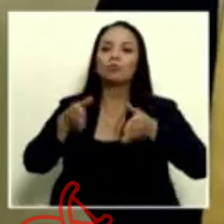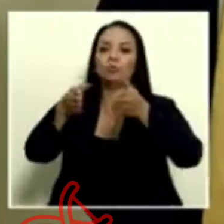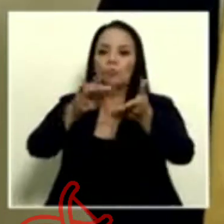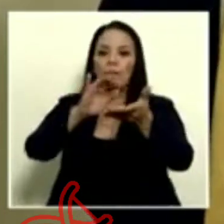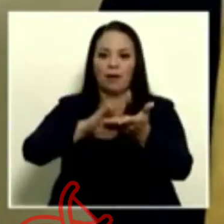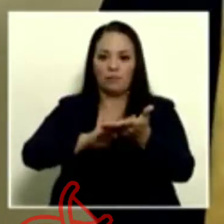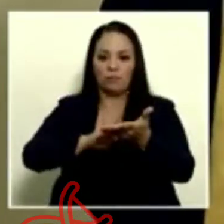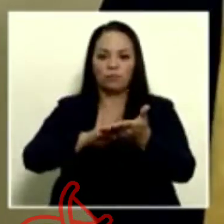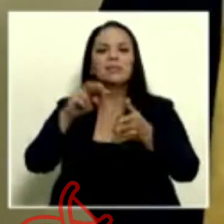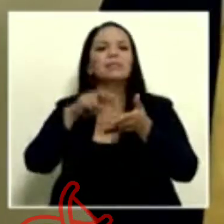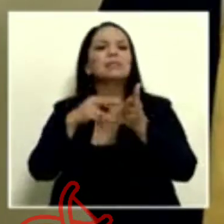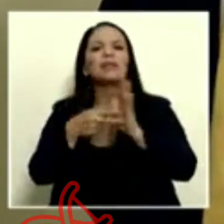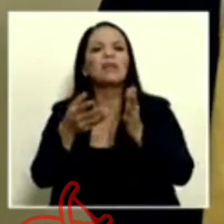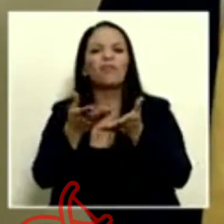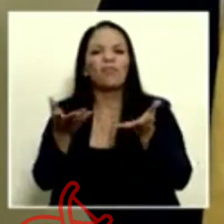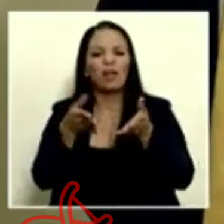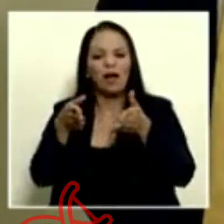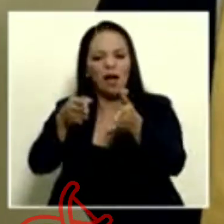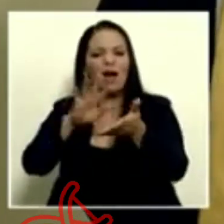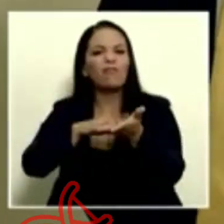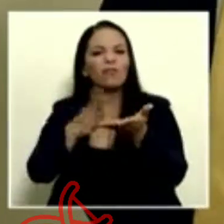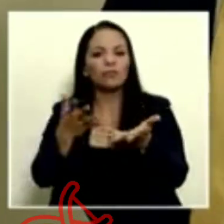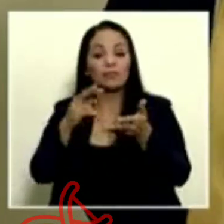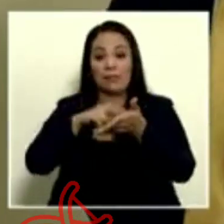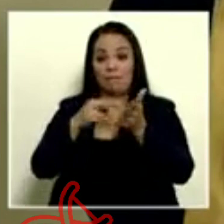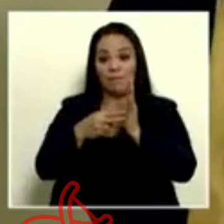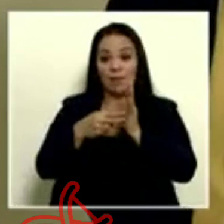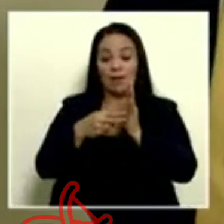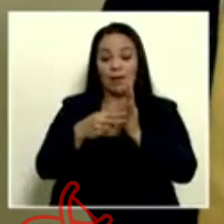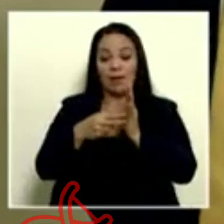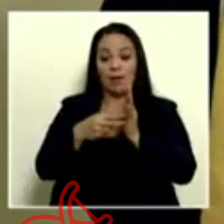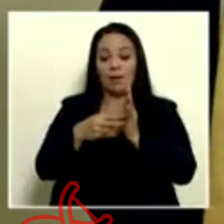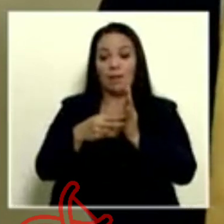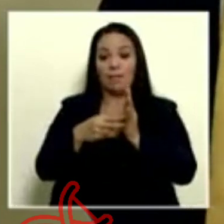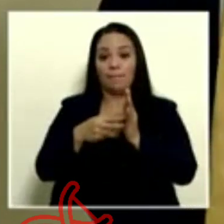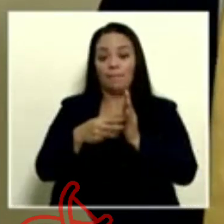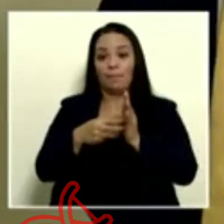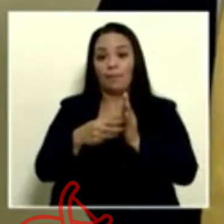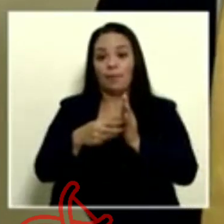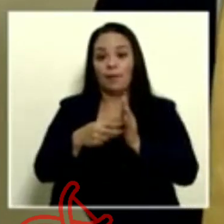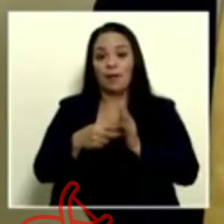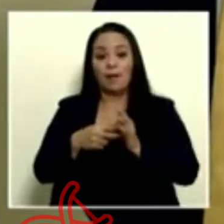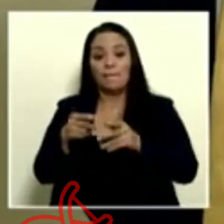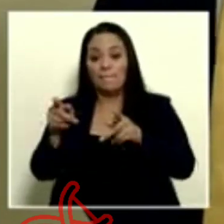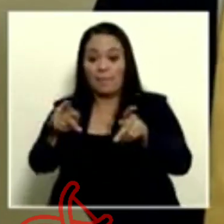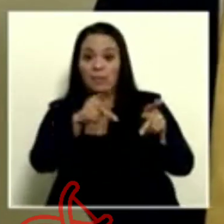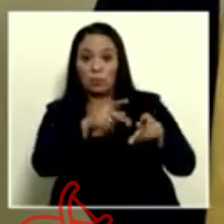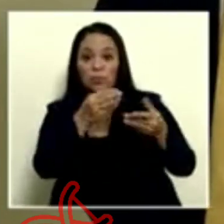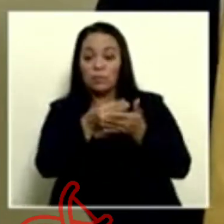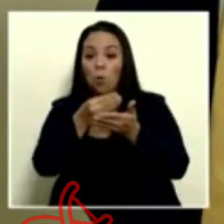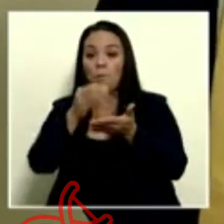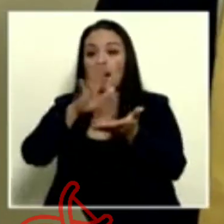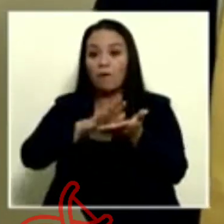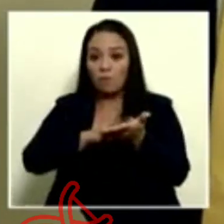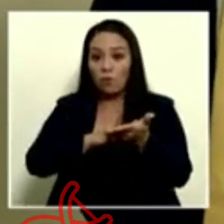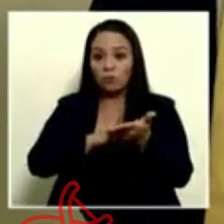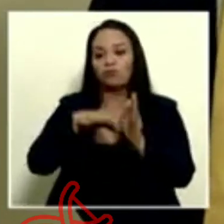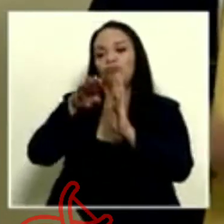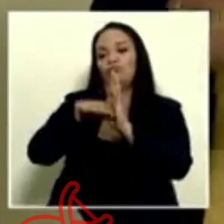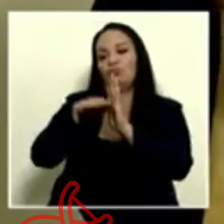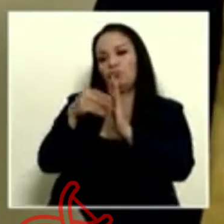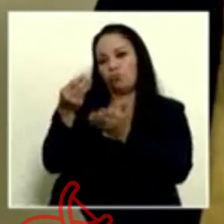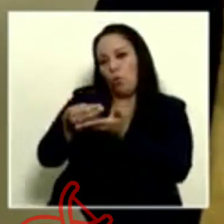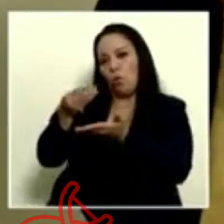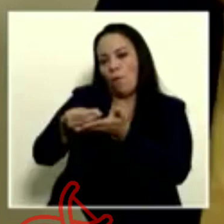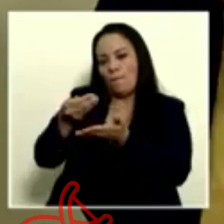¿Qué significa eso? Bajarle el precio a los cinco millones de consumidores de arroz que hay en este país,